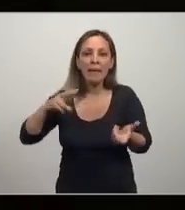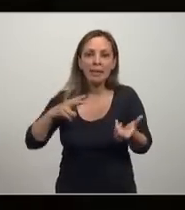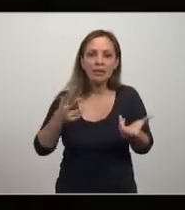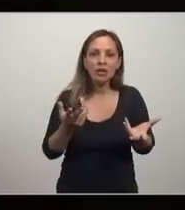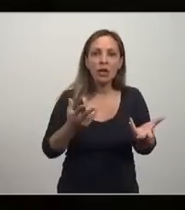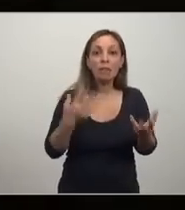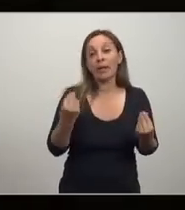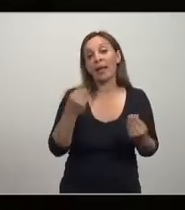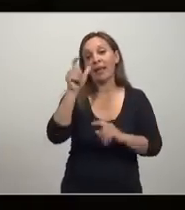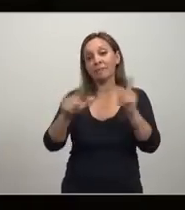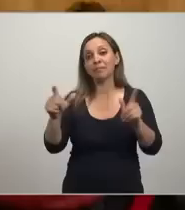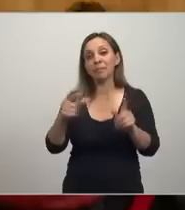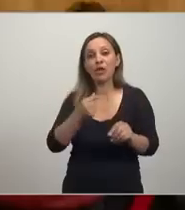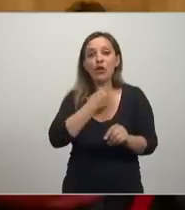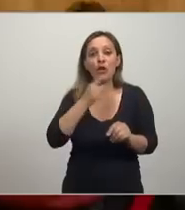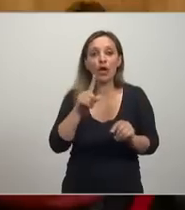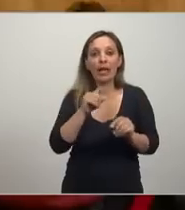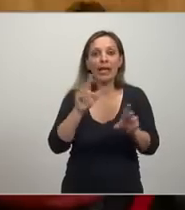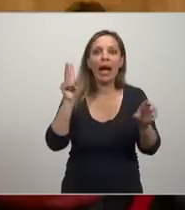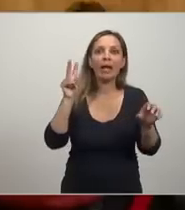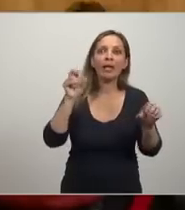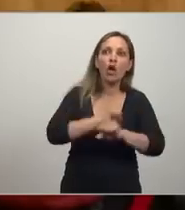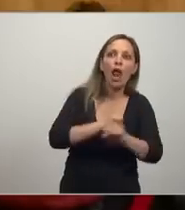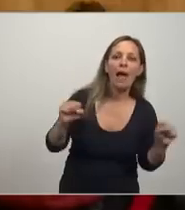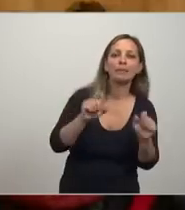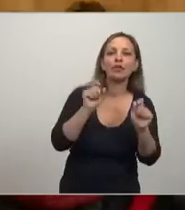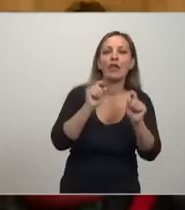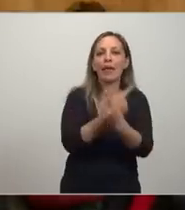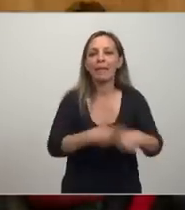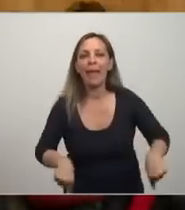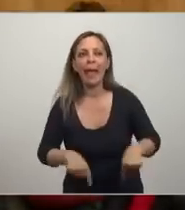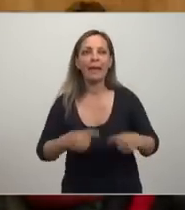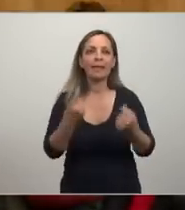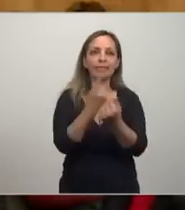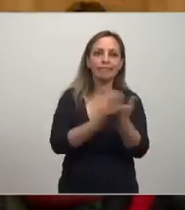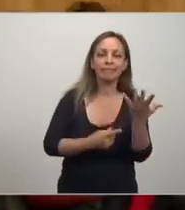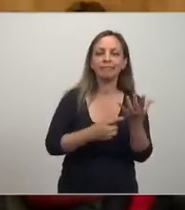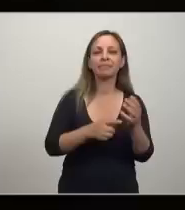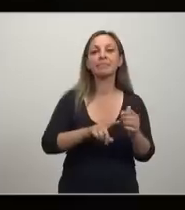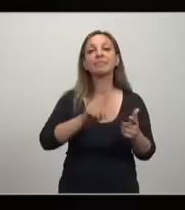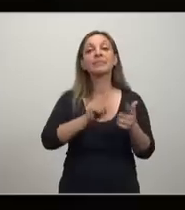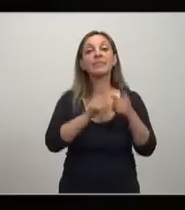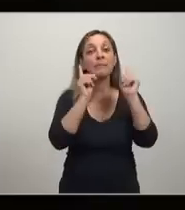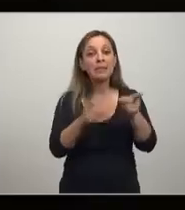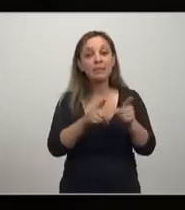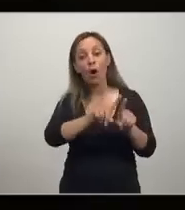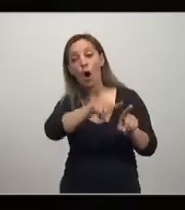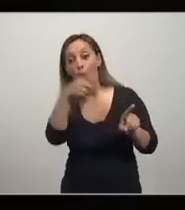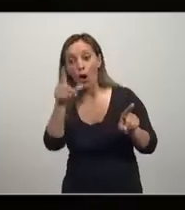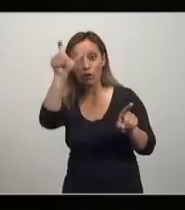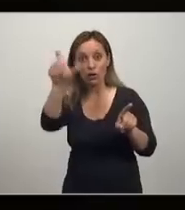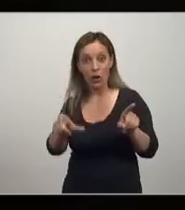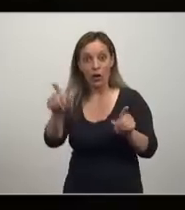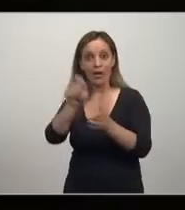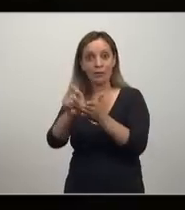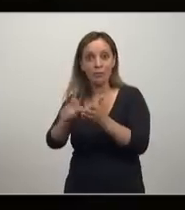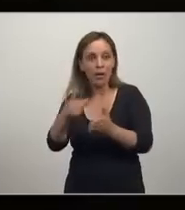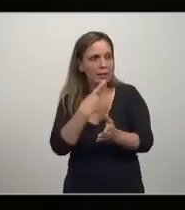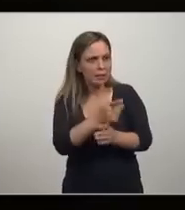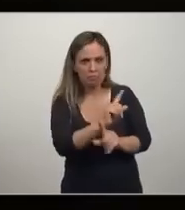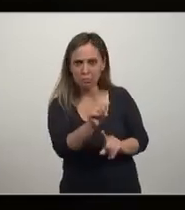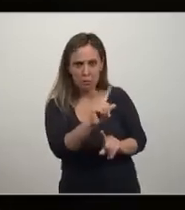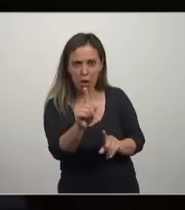como buenos ciudadanos el colapso de los bienes ambientales y todo aquello Elinor Ostrom demuestra que no con estudios de caso